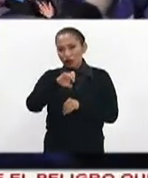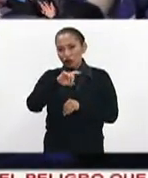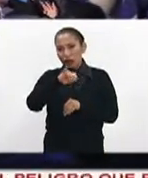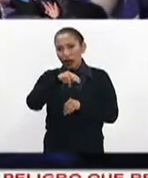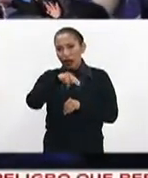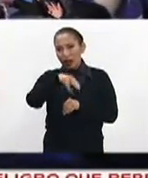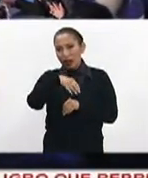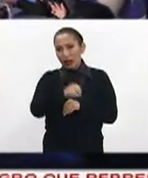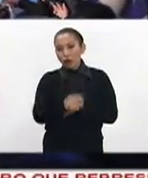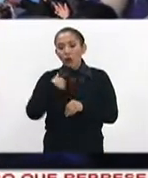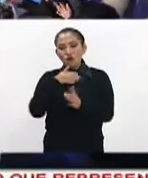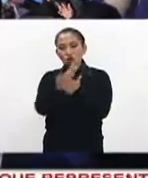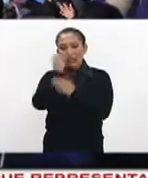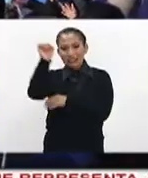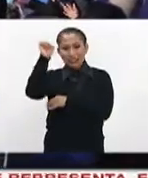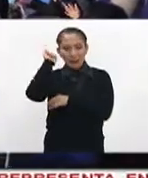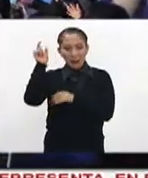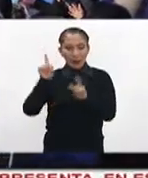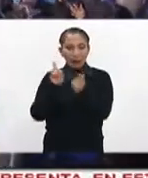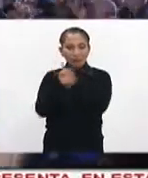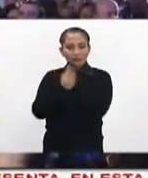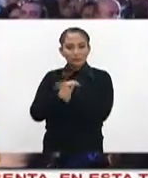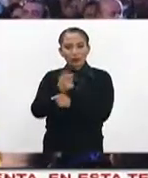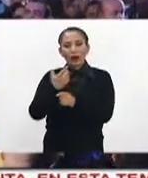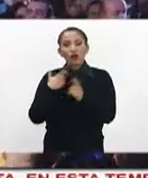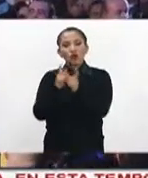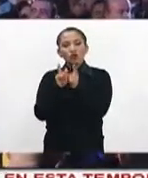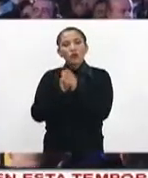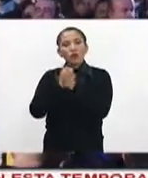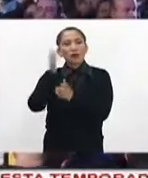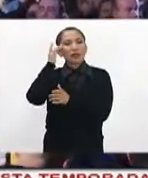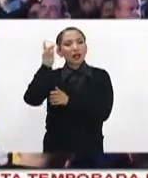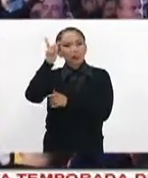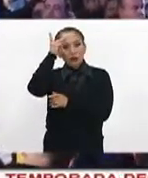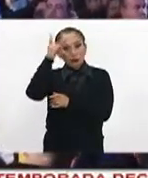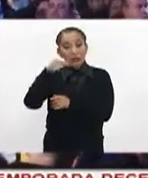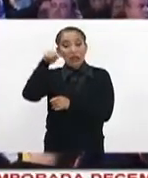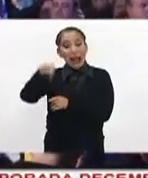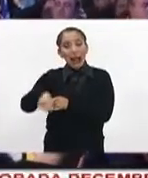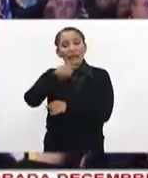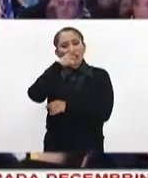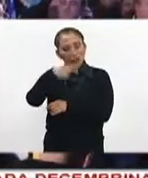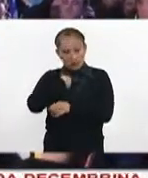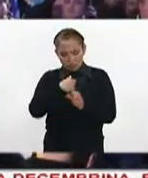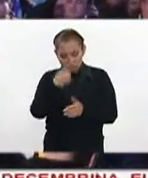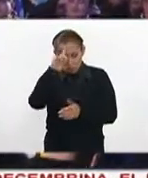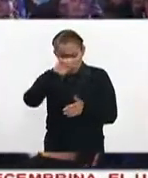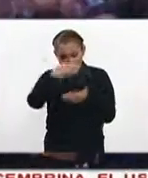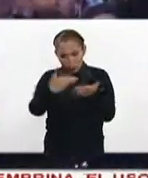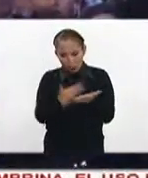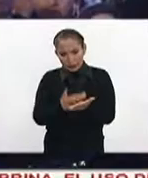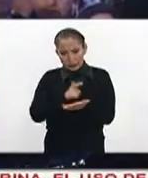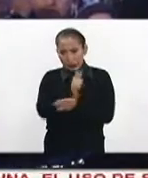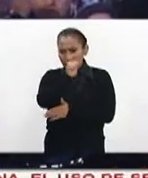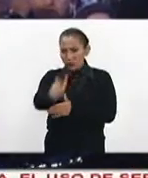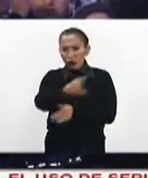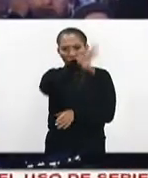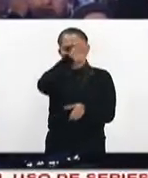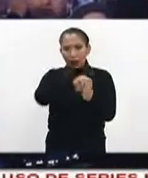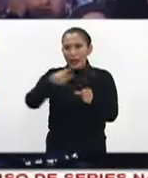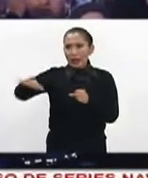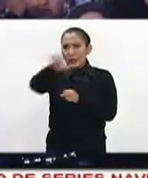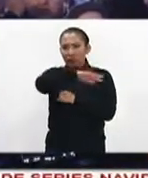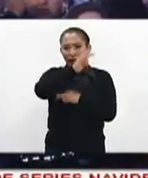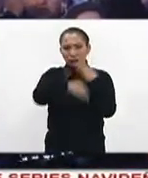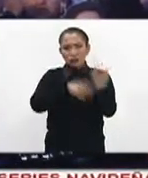Ciudadano, acudió el sábado a encontrarse con militantes en San Luis Potosí. Ahí reiteró su propuesta del ingreso básico universal, para